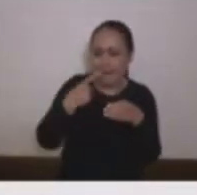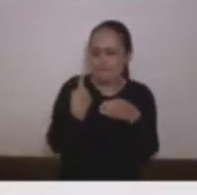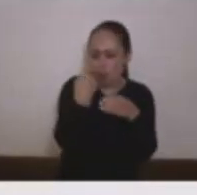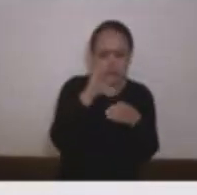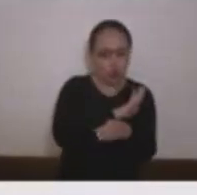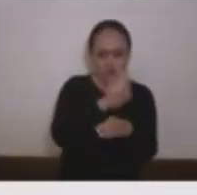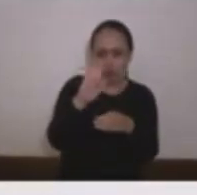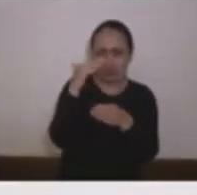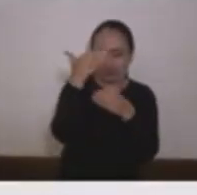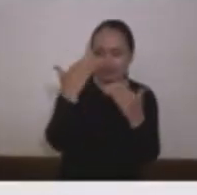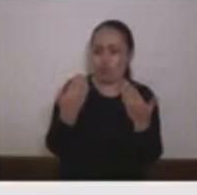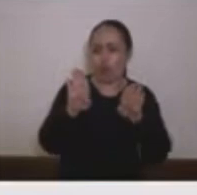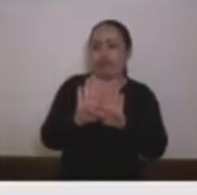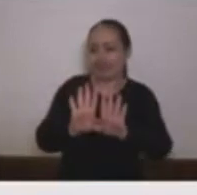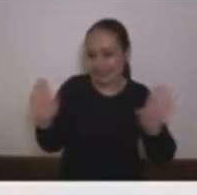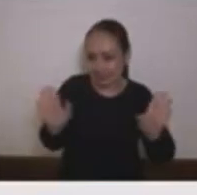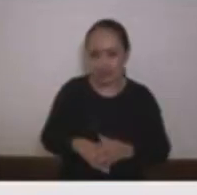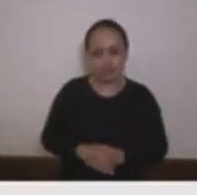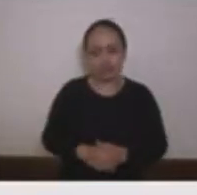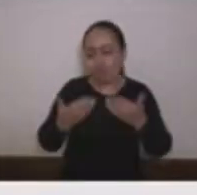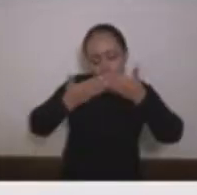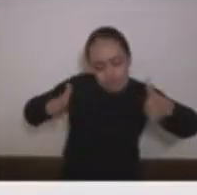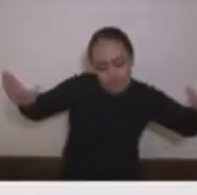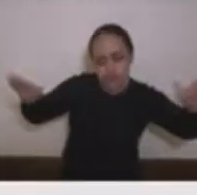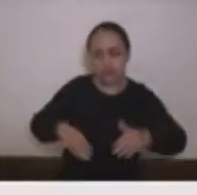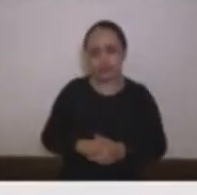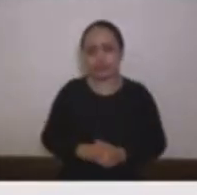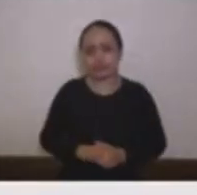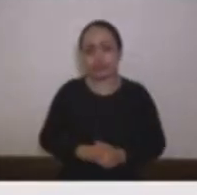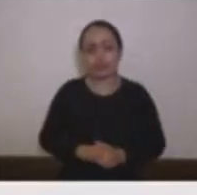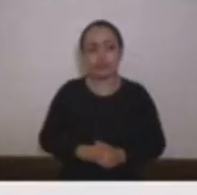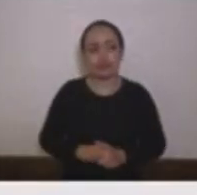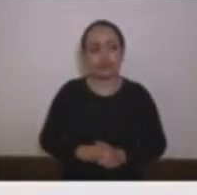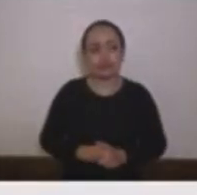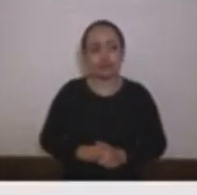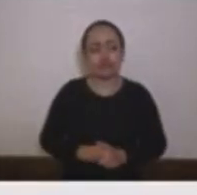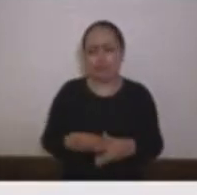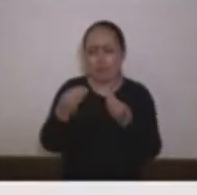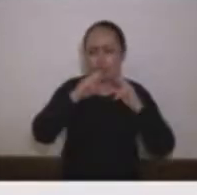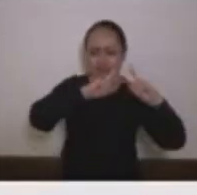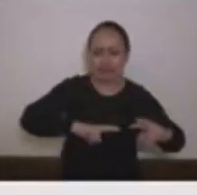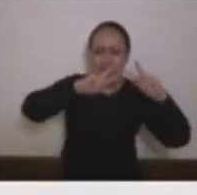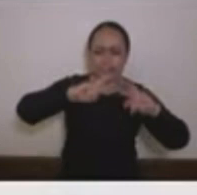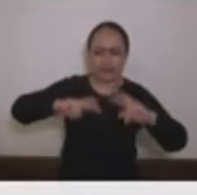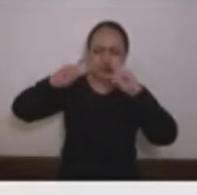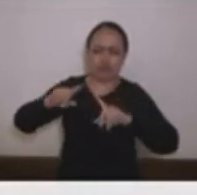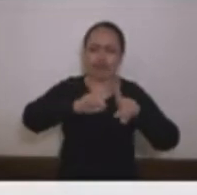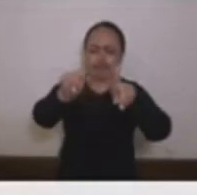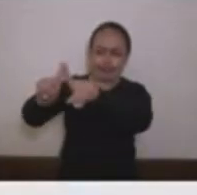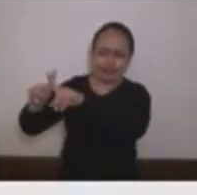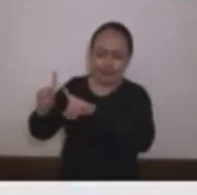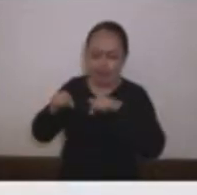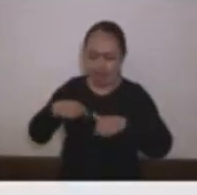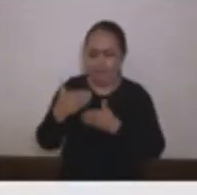de nuestro departamento ha habido muchísimas muchísimas investigaciones alrededor de todo este proceso de